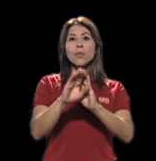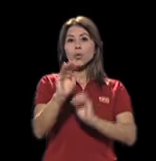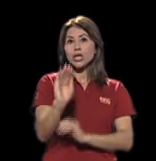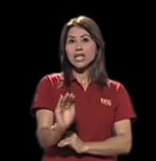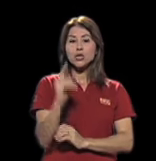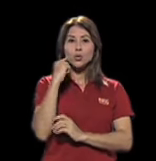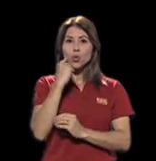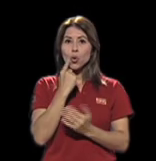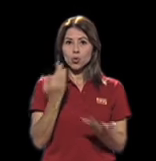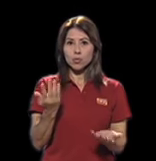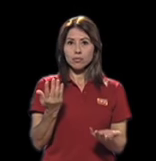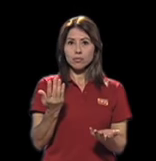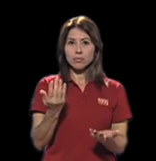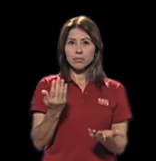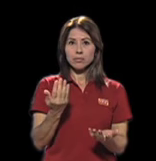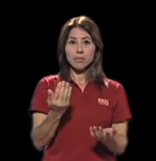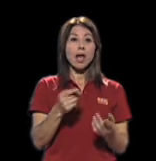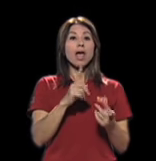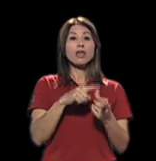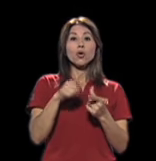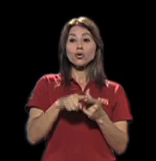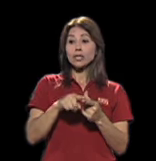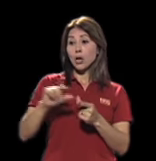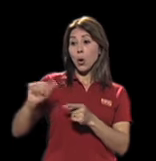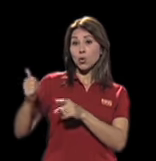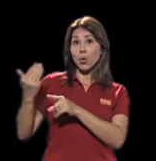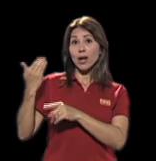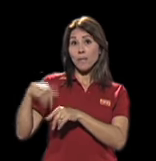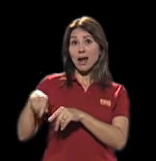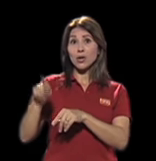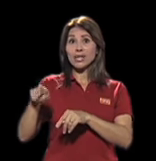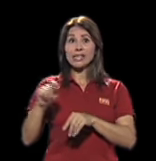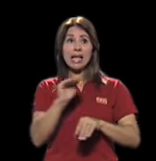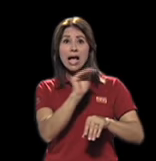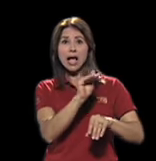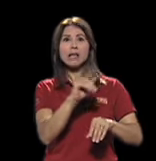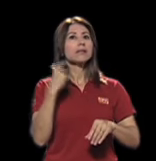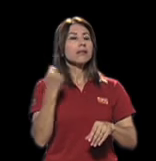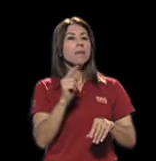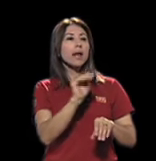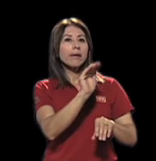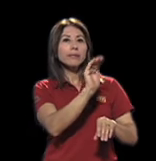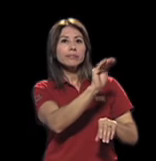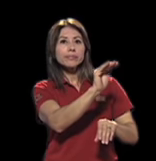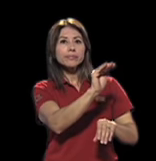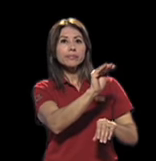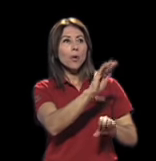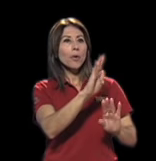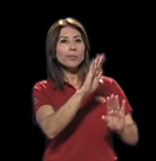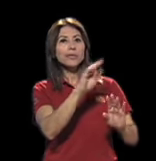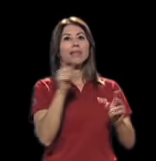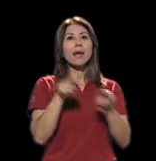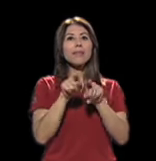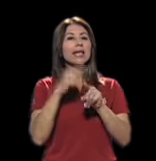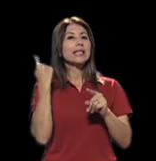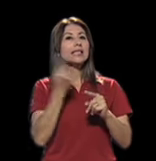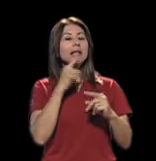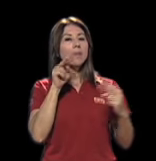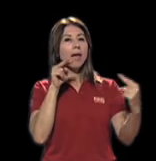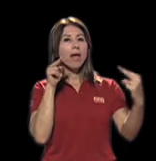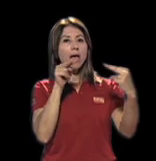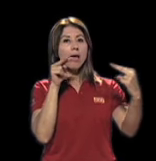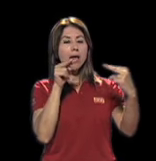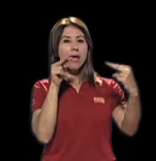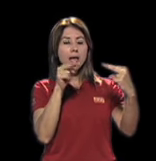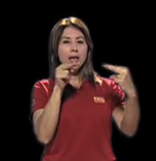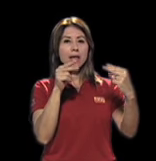sordo, ¿verdad? O enseñarle a su hermano a tocarlo, que siempre le esté viendo a la cara. Y vuelvo a lo mismo,